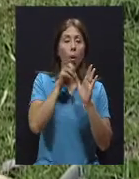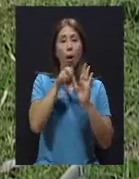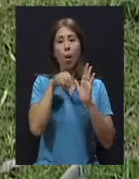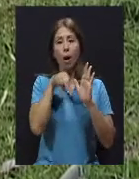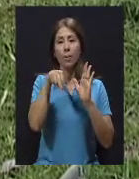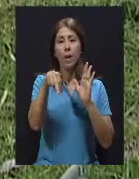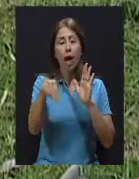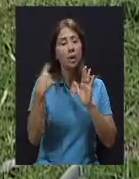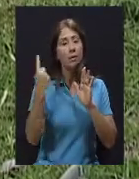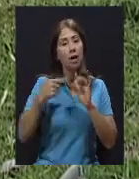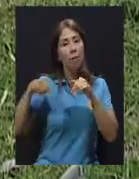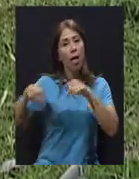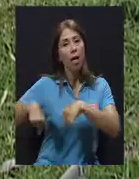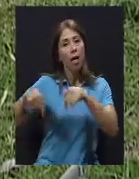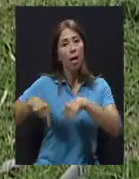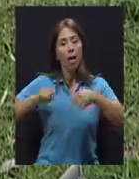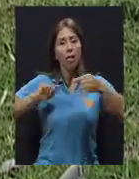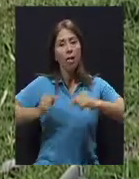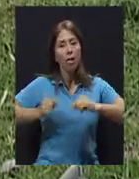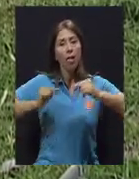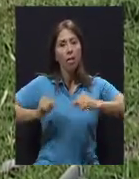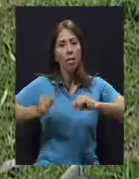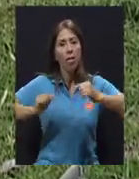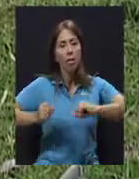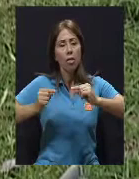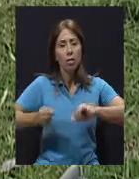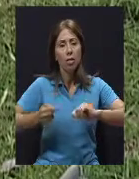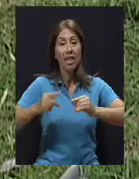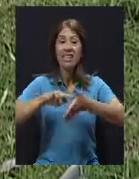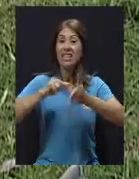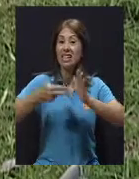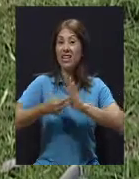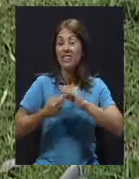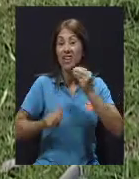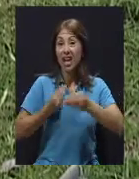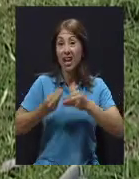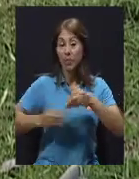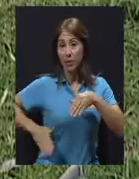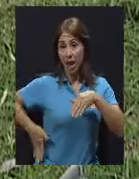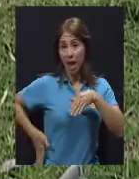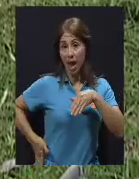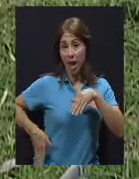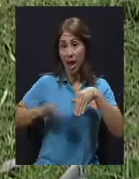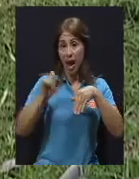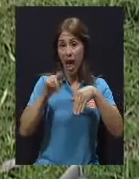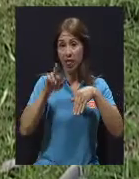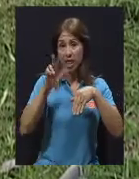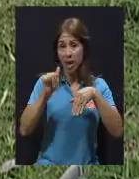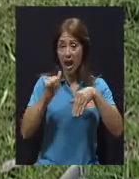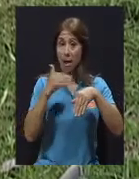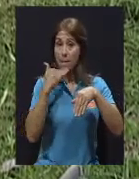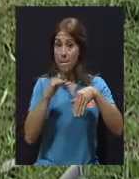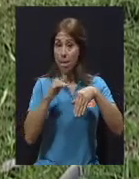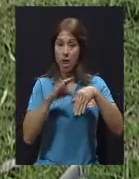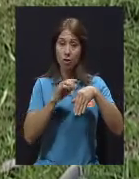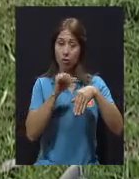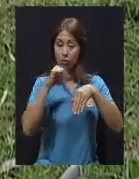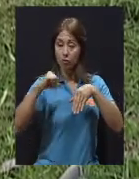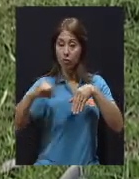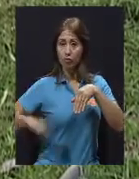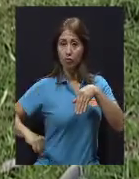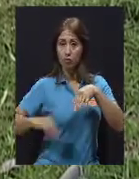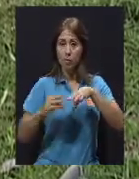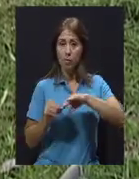paciente tenga dolor continuo. Entonces, el reemplazo total de cadera consiste en quitar una cadera dañada, colocar una cadera artificial,